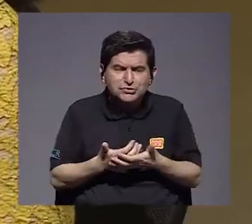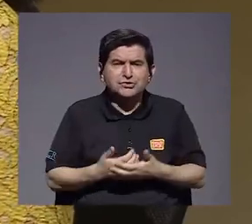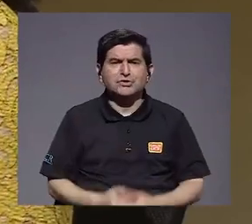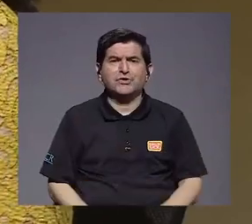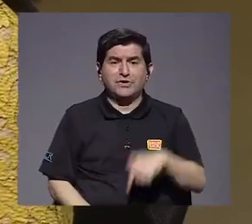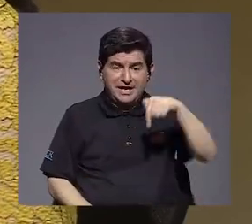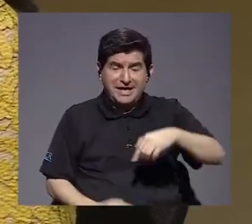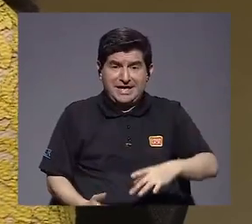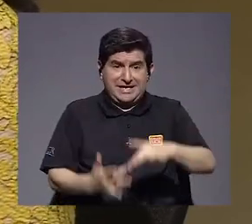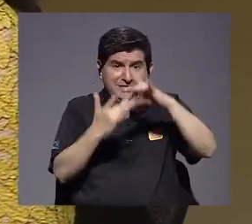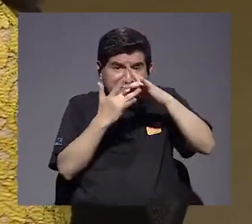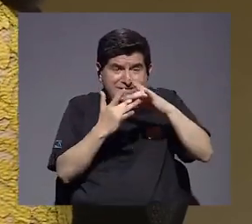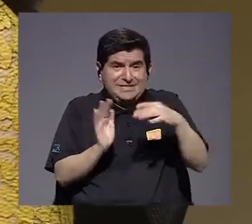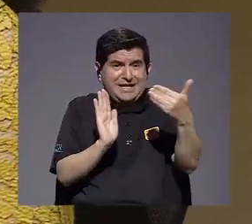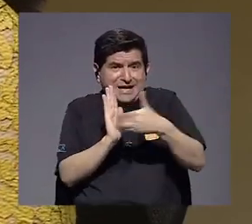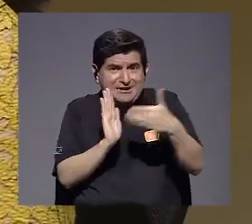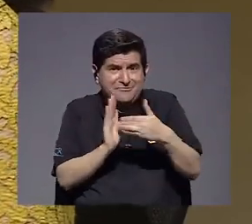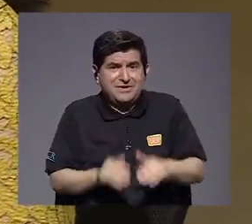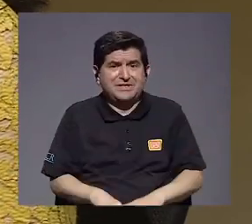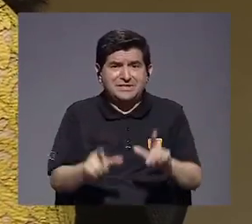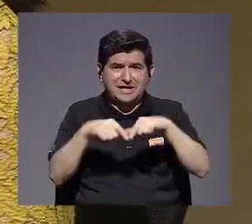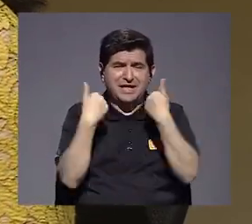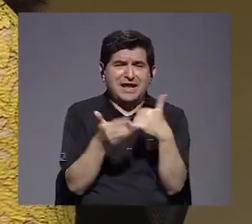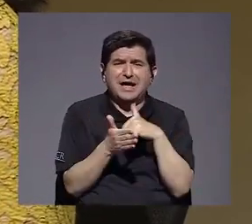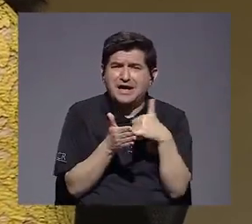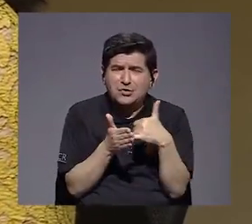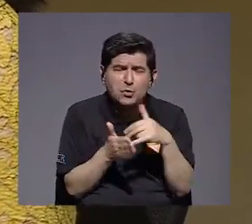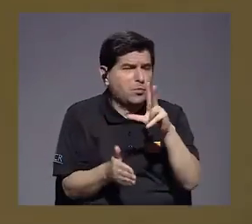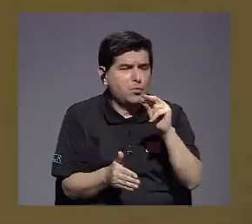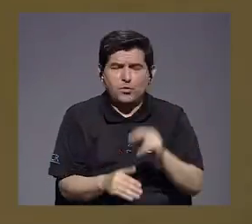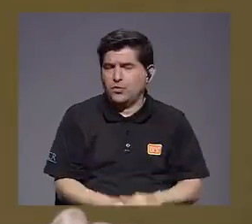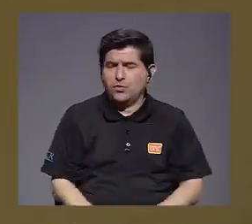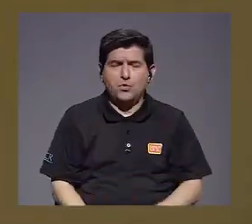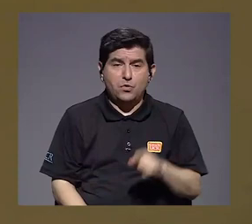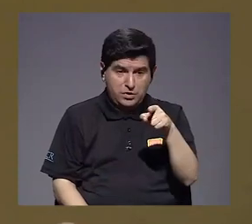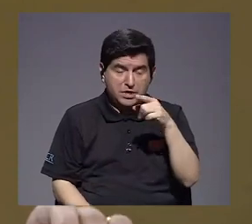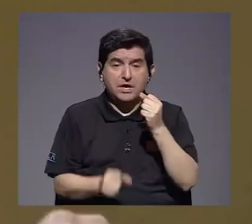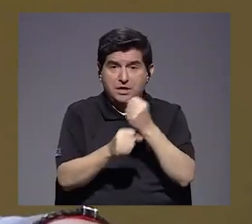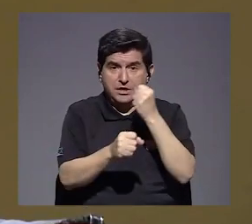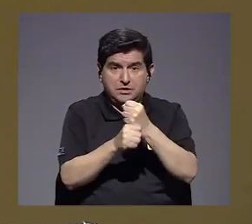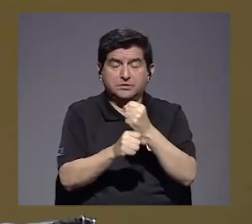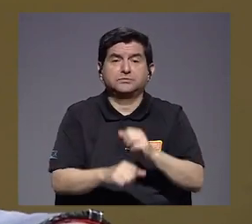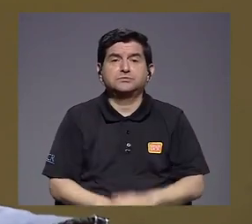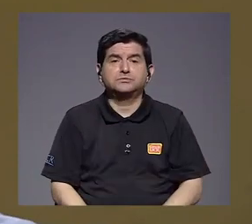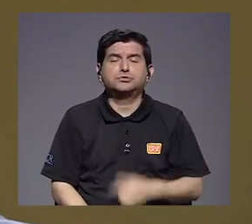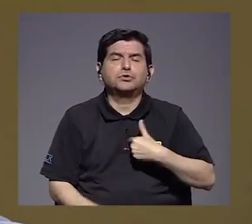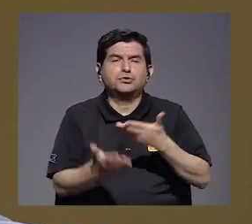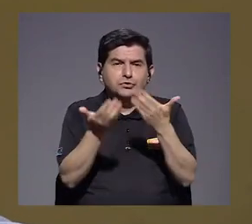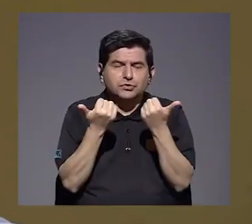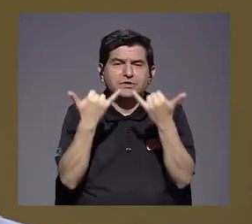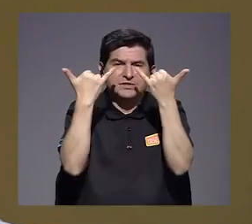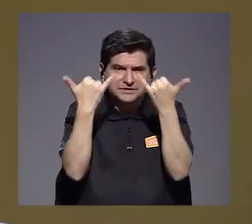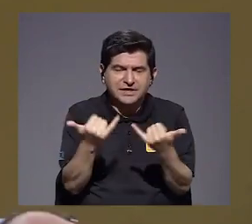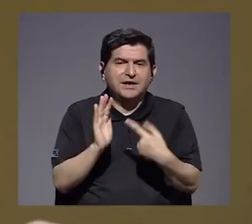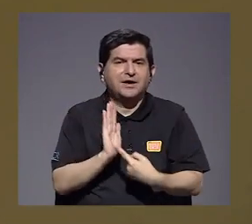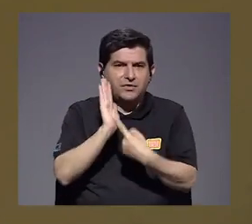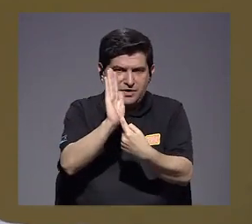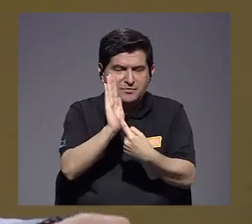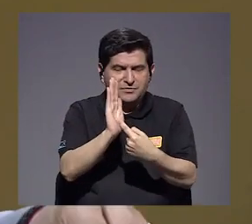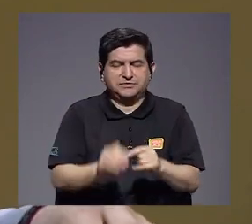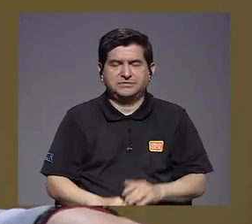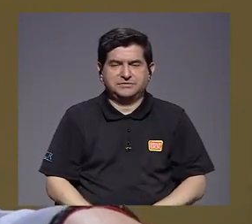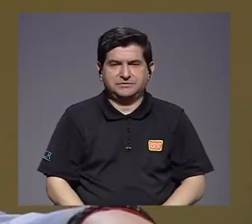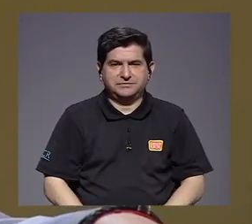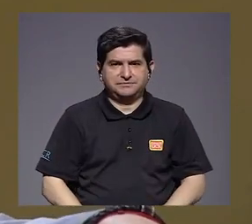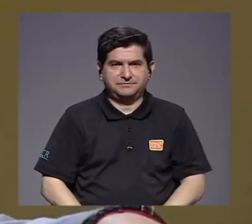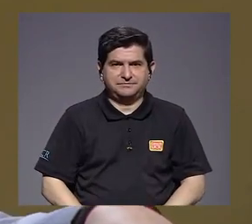le va, y en esta en particular no se le va a pasar al sector más vulnerable. Y para eso estamos trabajando. Entonces yo sí quisiera dejar aquí presente en